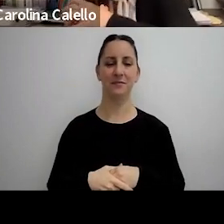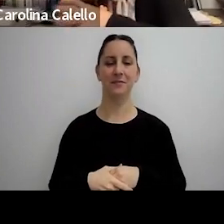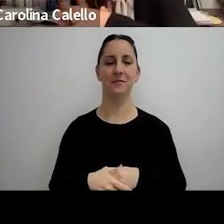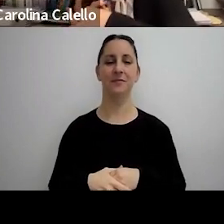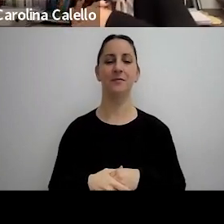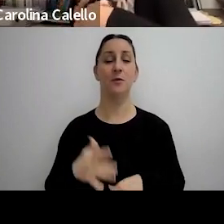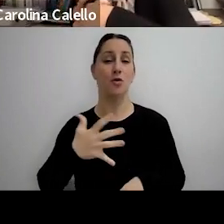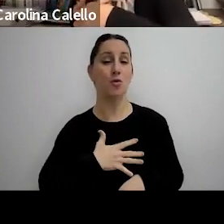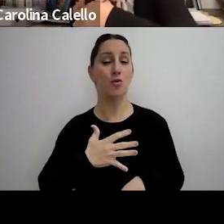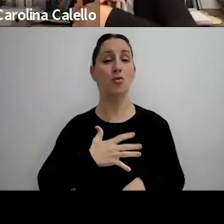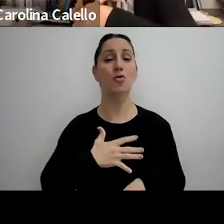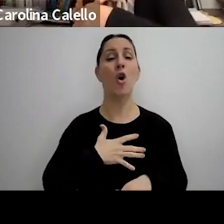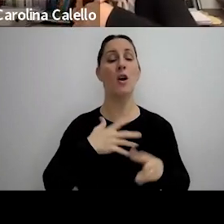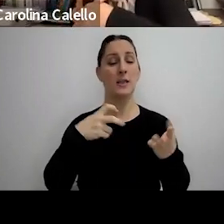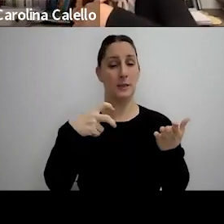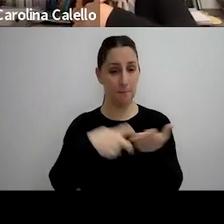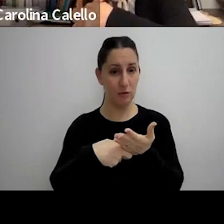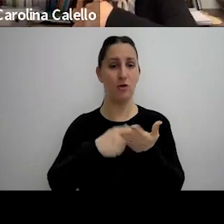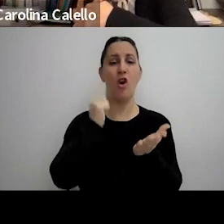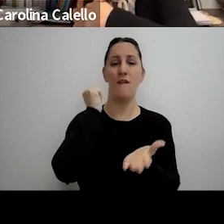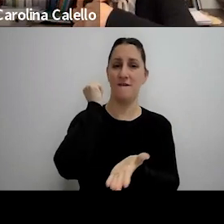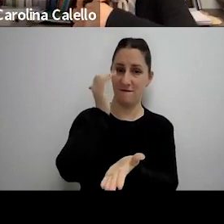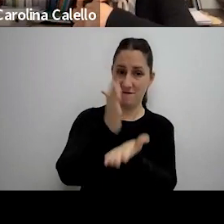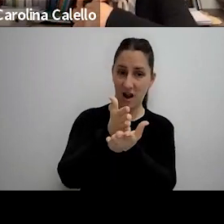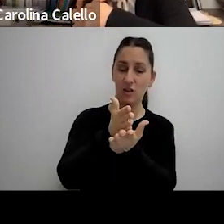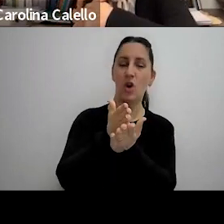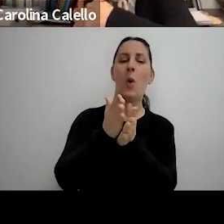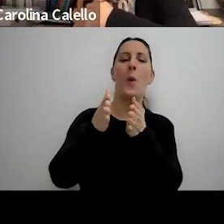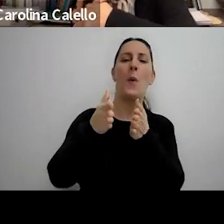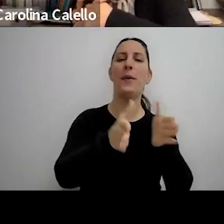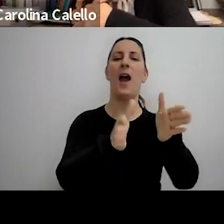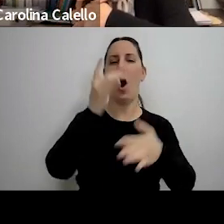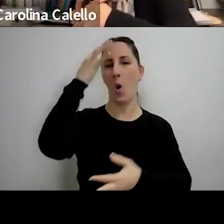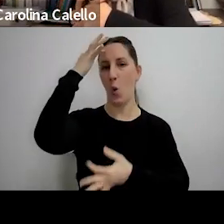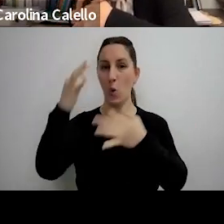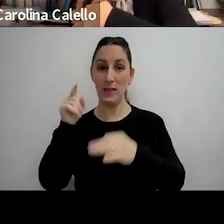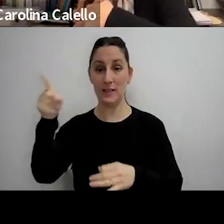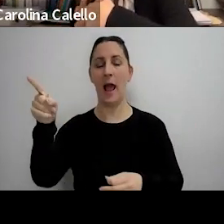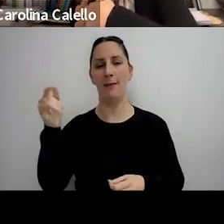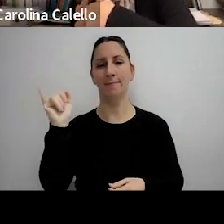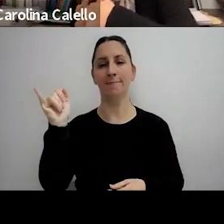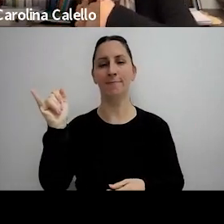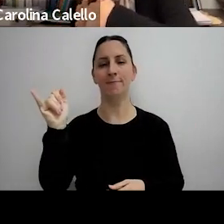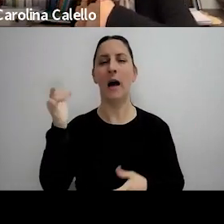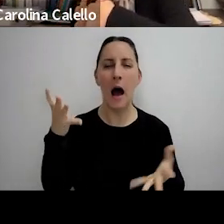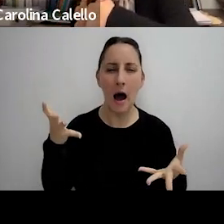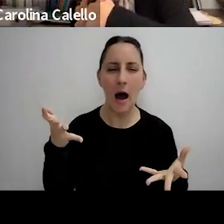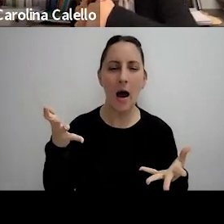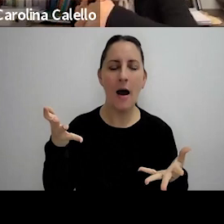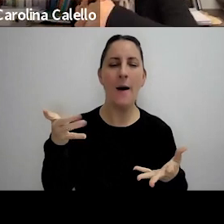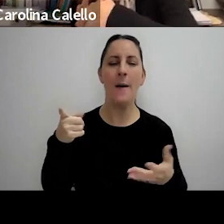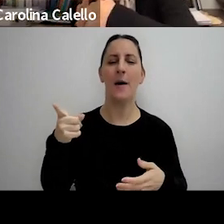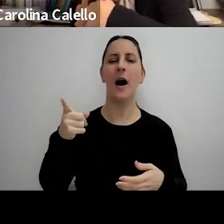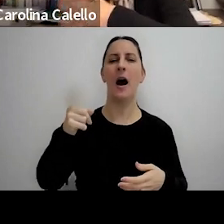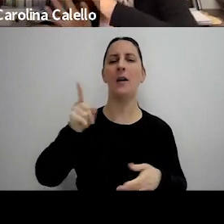personalmente hice una inspección por supuesta infracción donde en el oficio judicial claro ah bueno decía que tampoco a